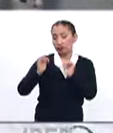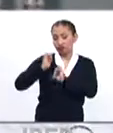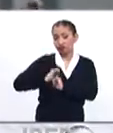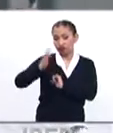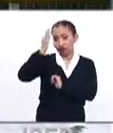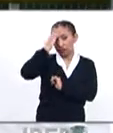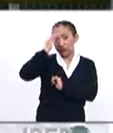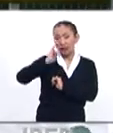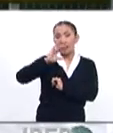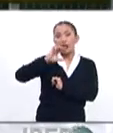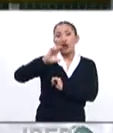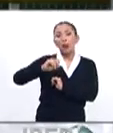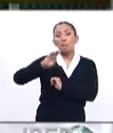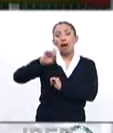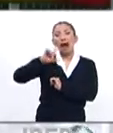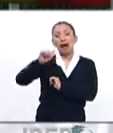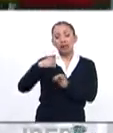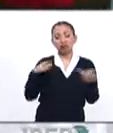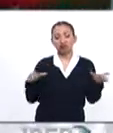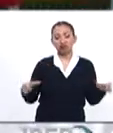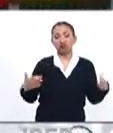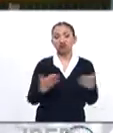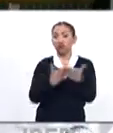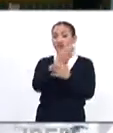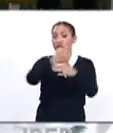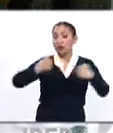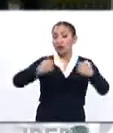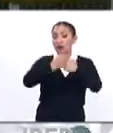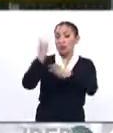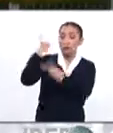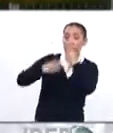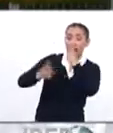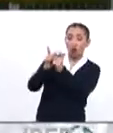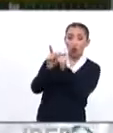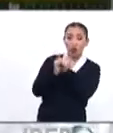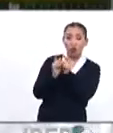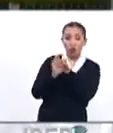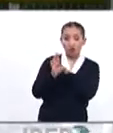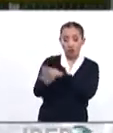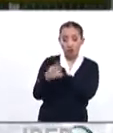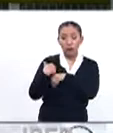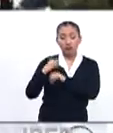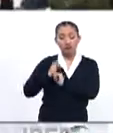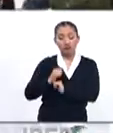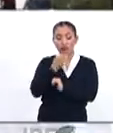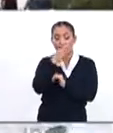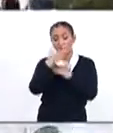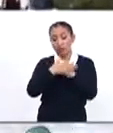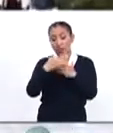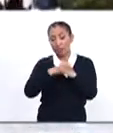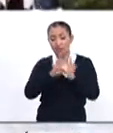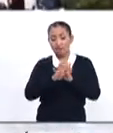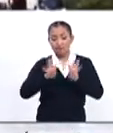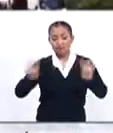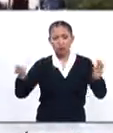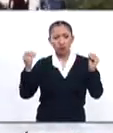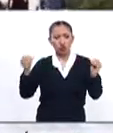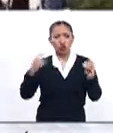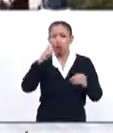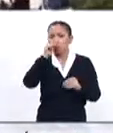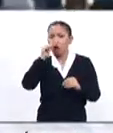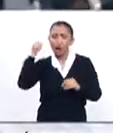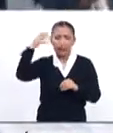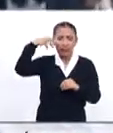las autoridades de Eagle Pass blindaron los cruces fronterizos ante la llegada de la caravana. Las autoridades ordenaron el despliegue de decenas de